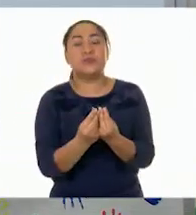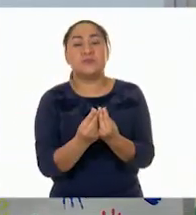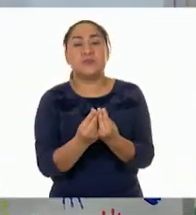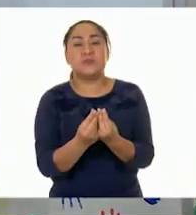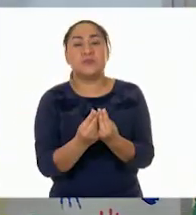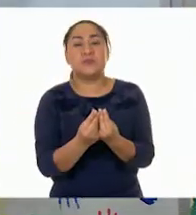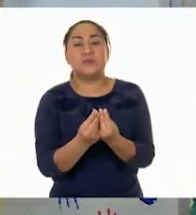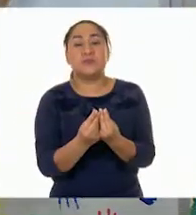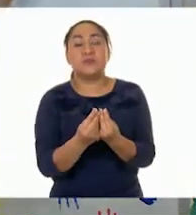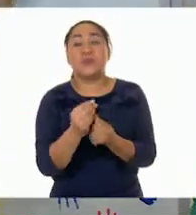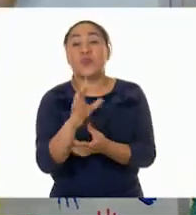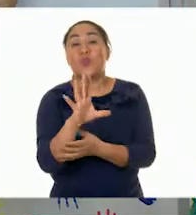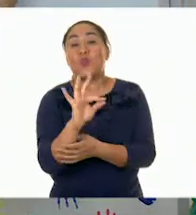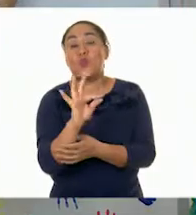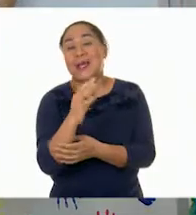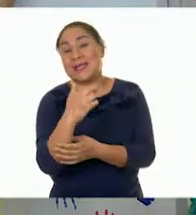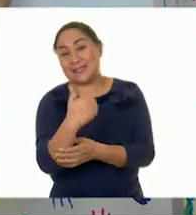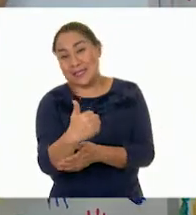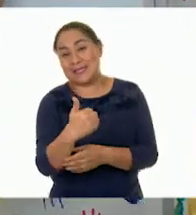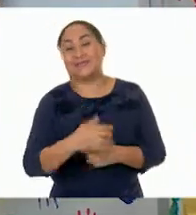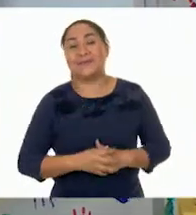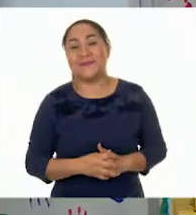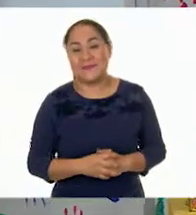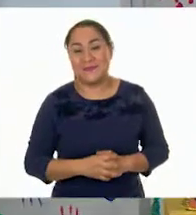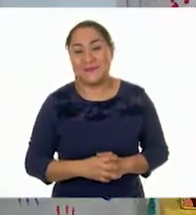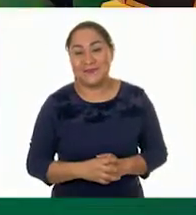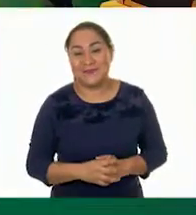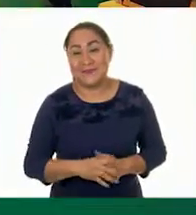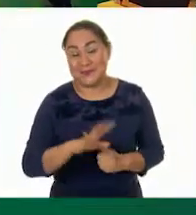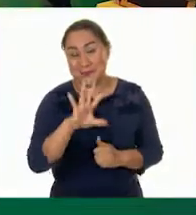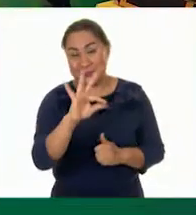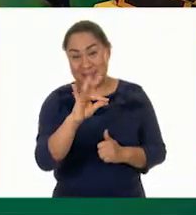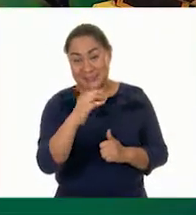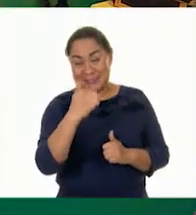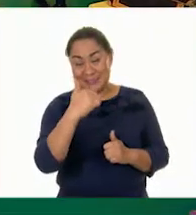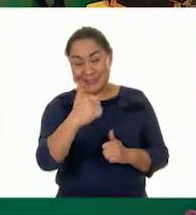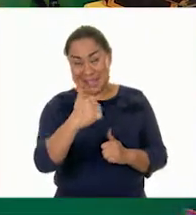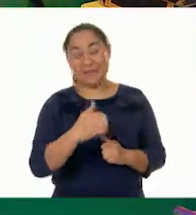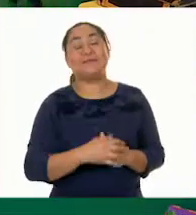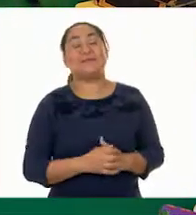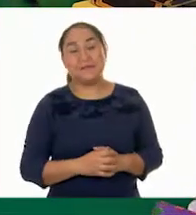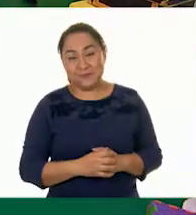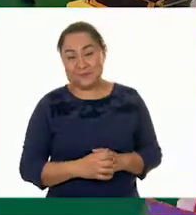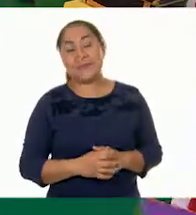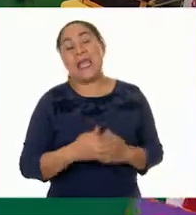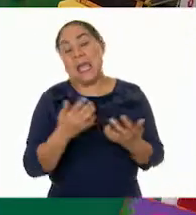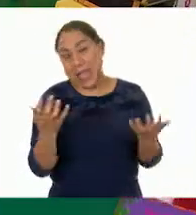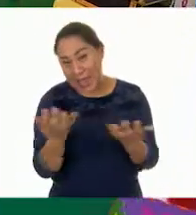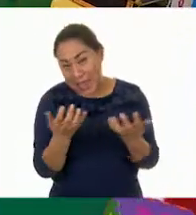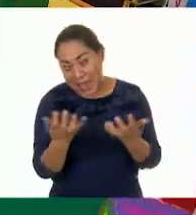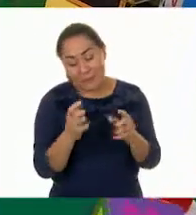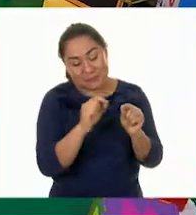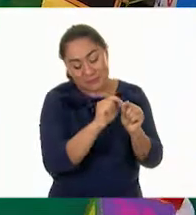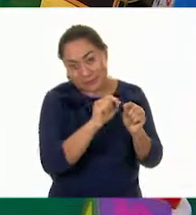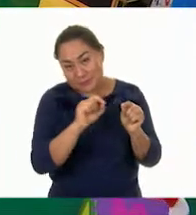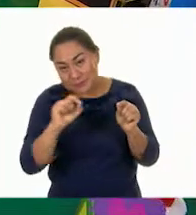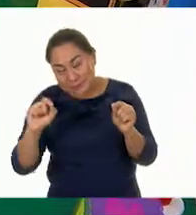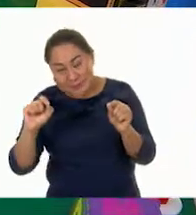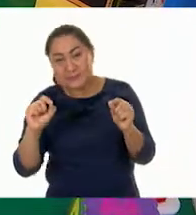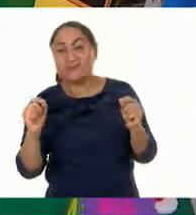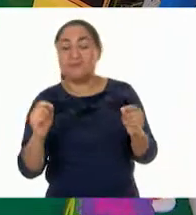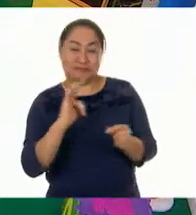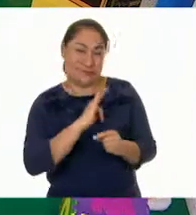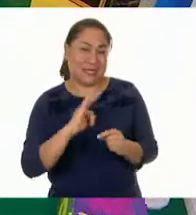Cuarenta y seis. Cuarenta y seis. Y así resolvimos nuestro paso más.